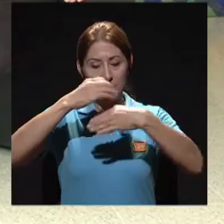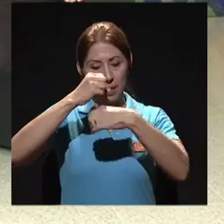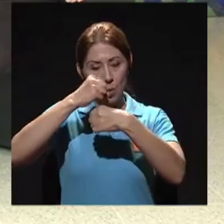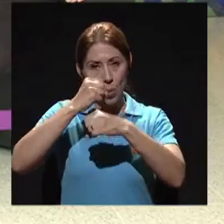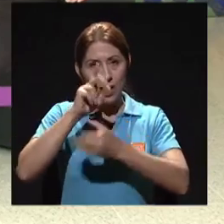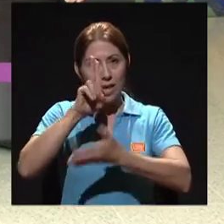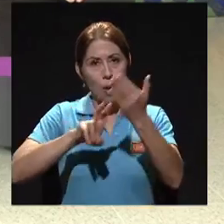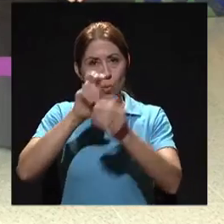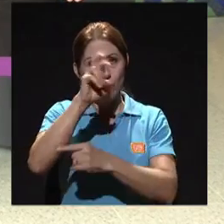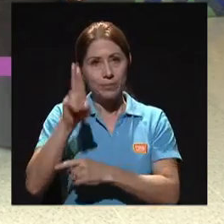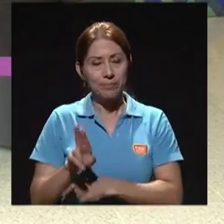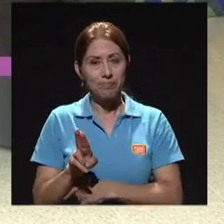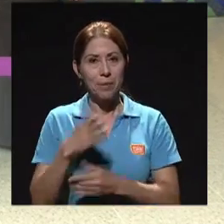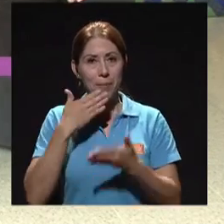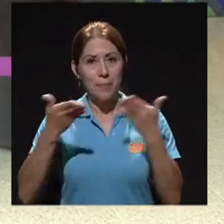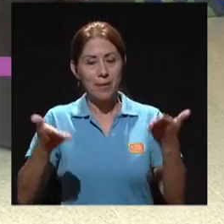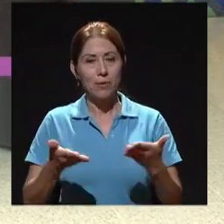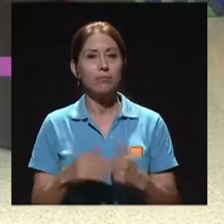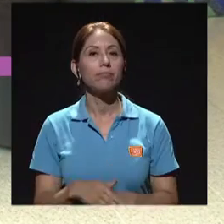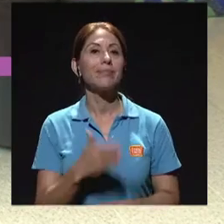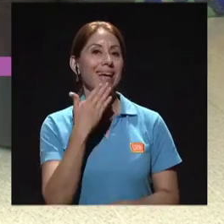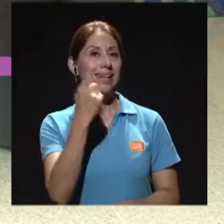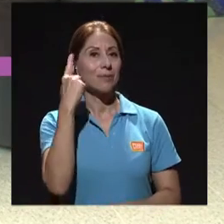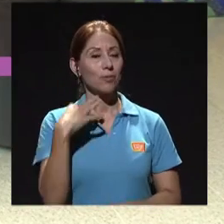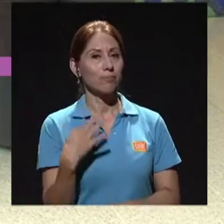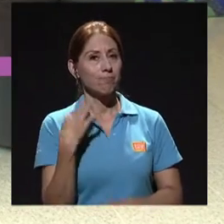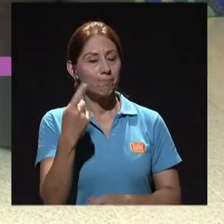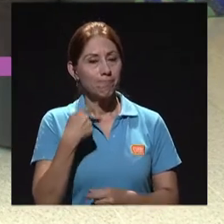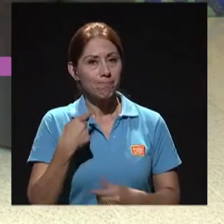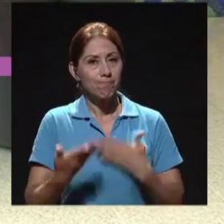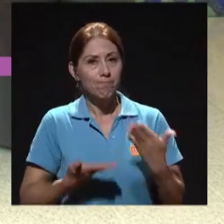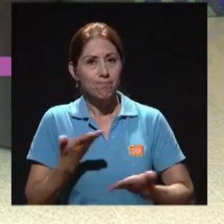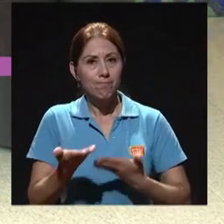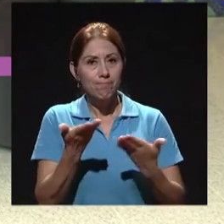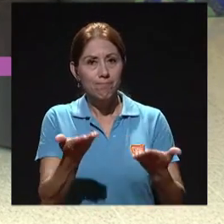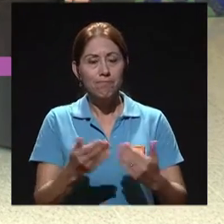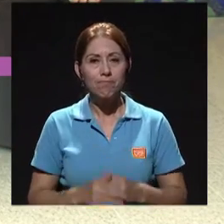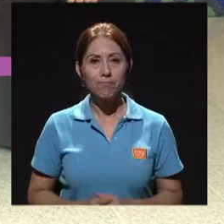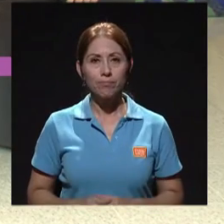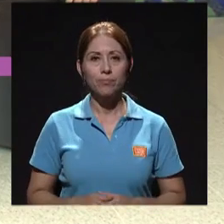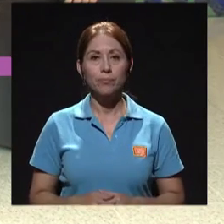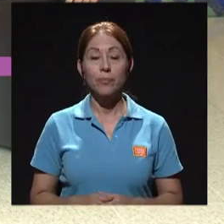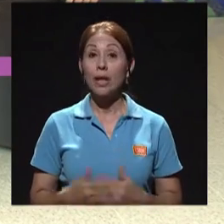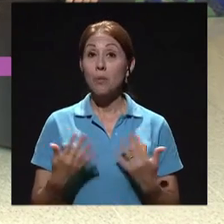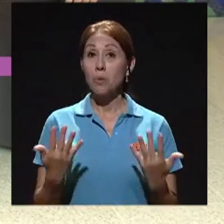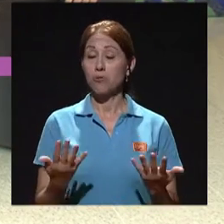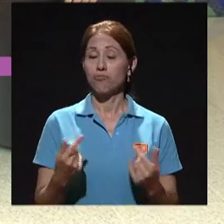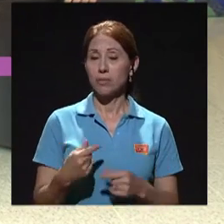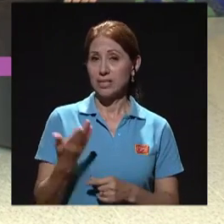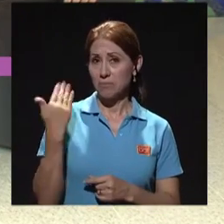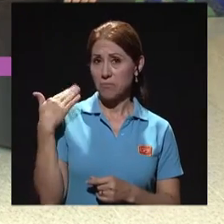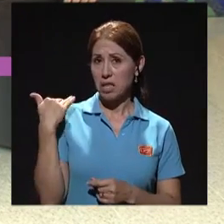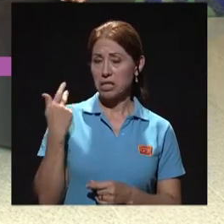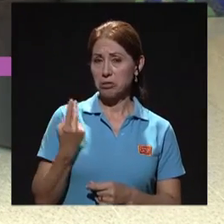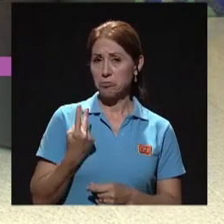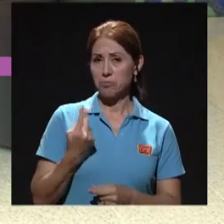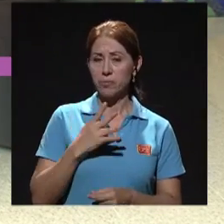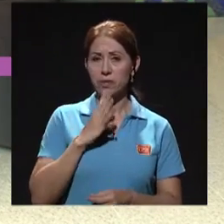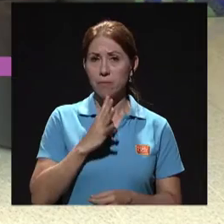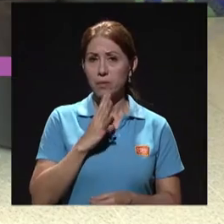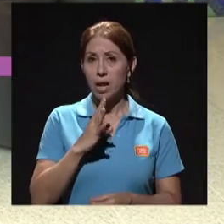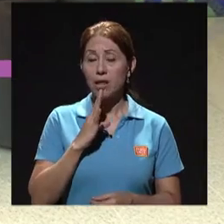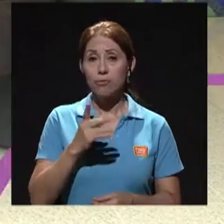Costa Rica. Bienvenido. Muchas gracias por invitarme, estamos para servirles. Y es que decíamos, Fabiola, comentábamos ahora que